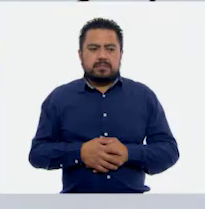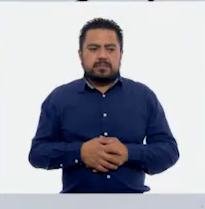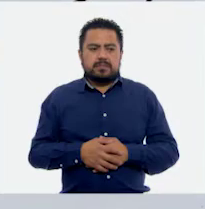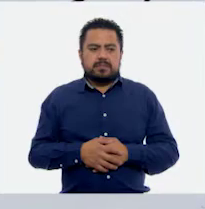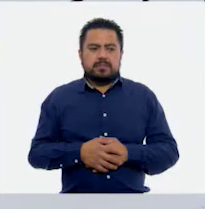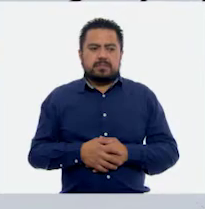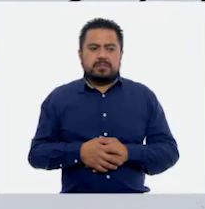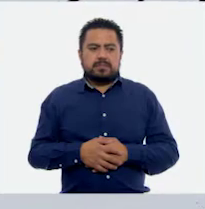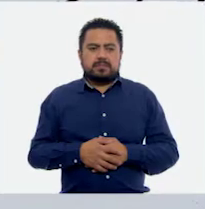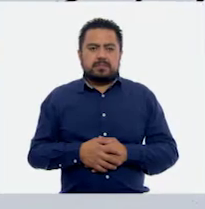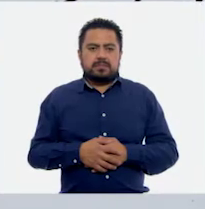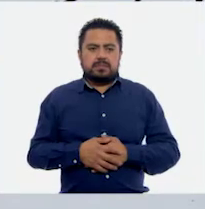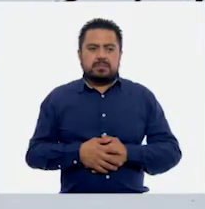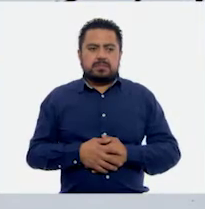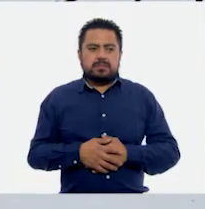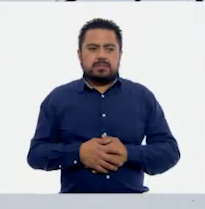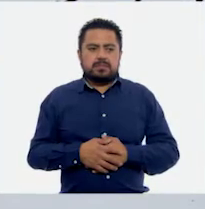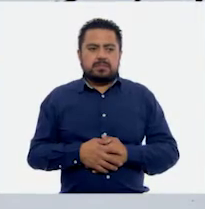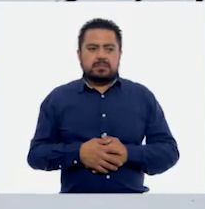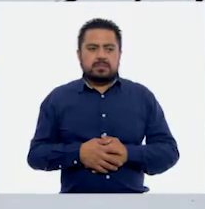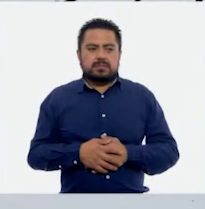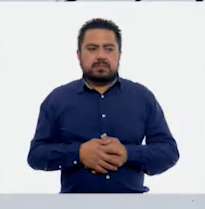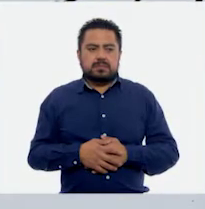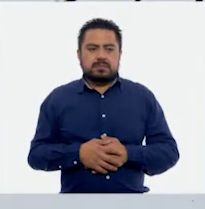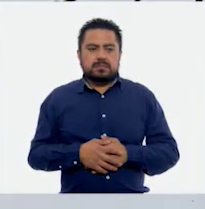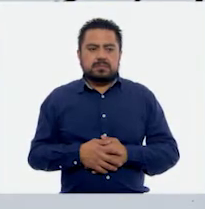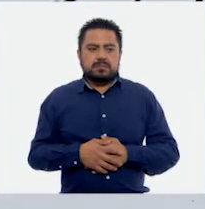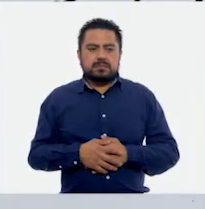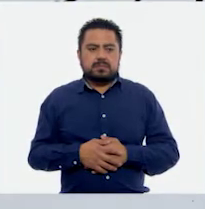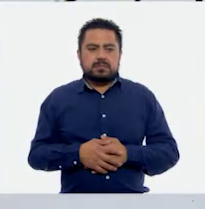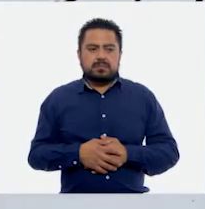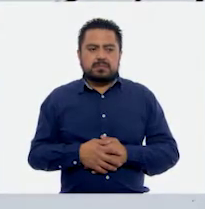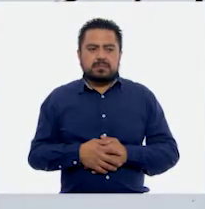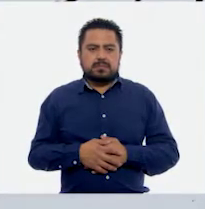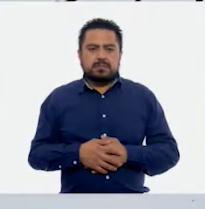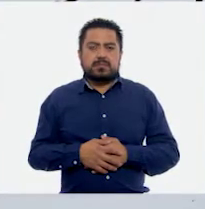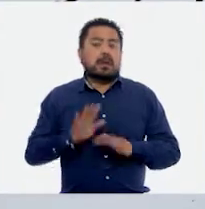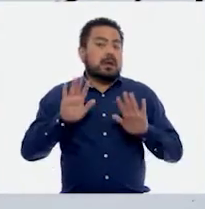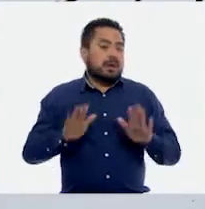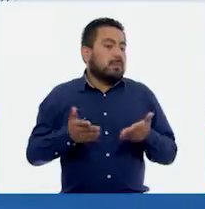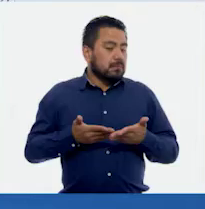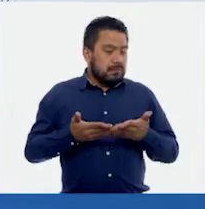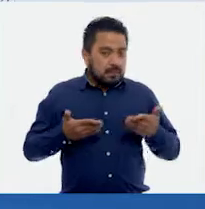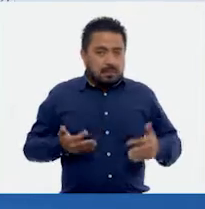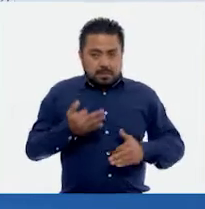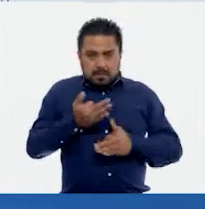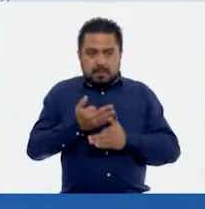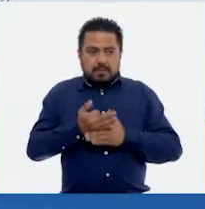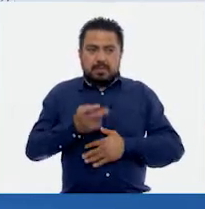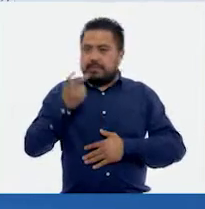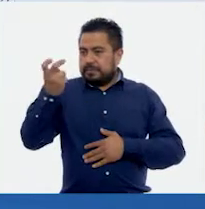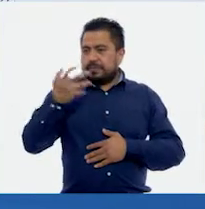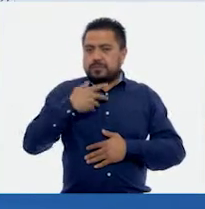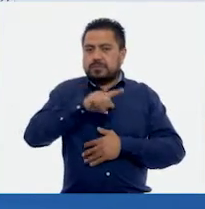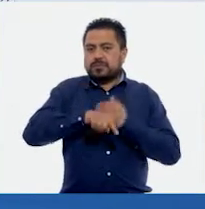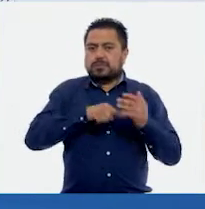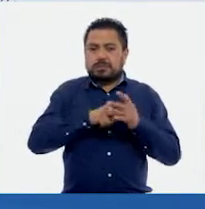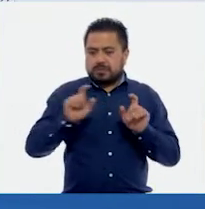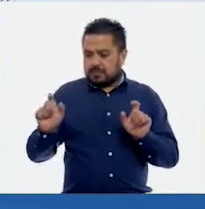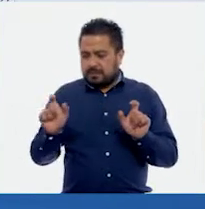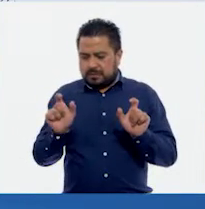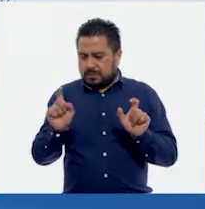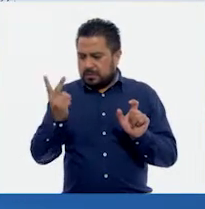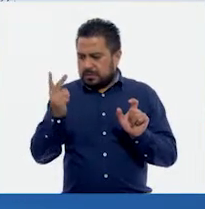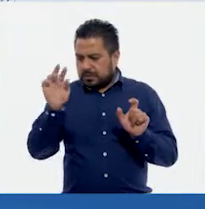1, 1, 2. Y aquí teníamos dos lugares después del punto.